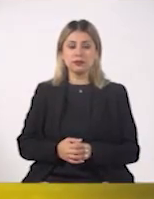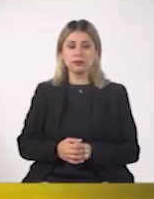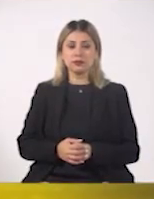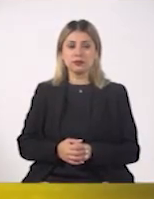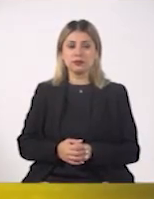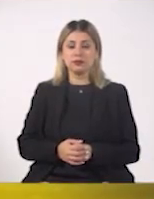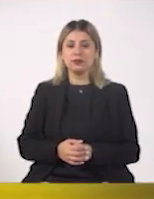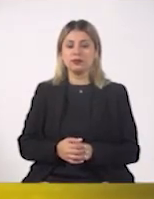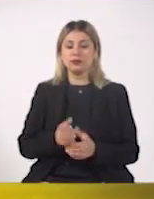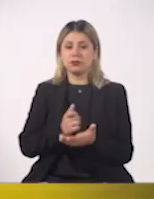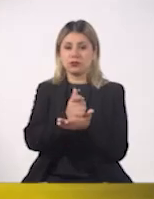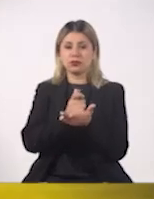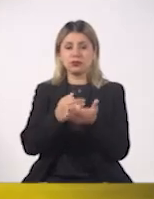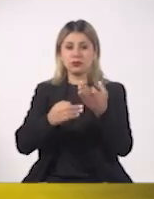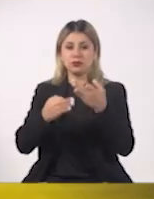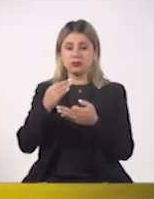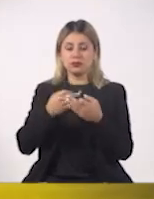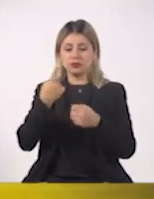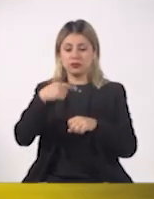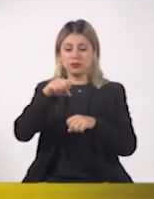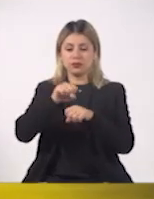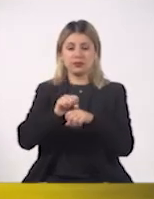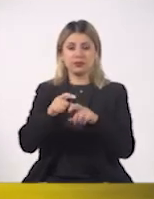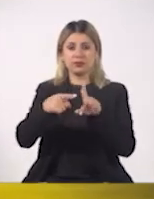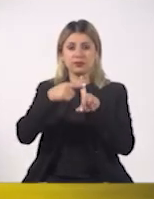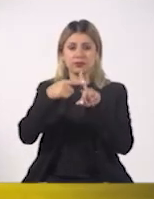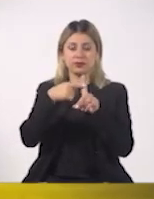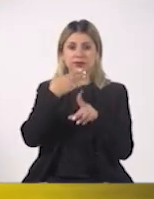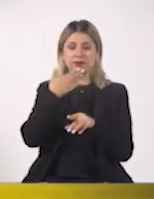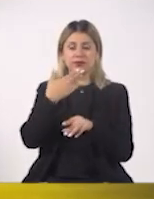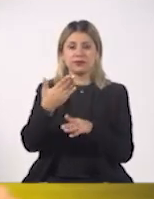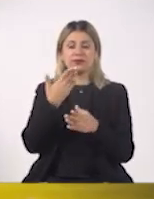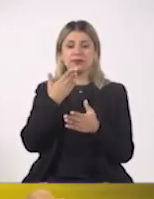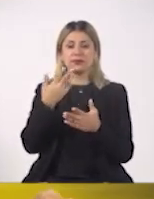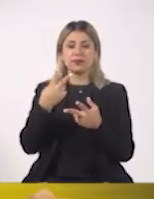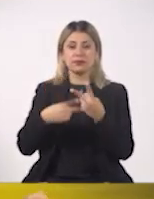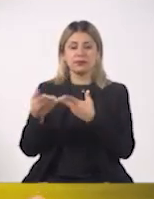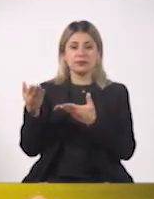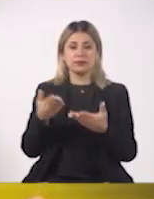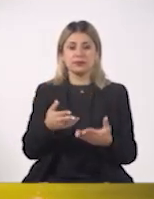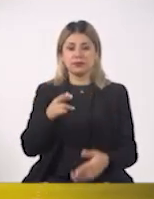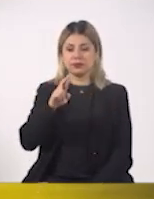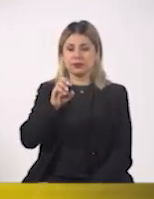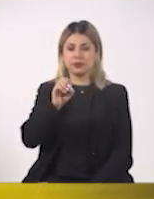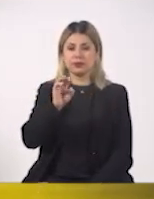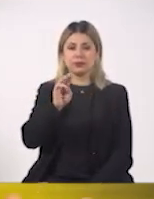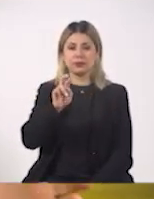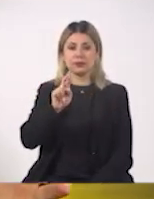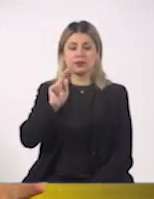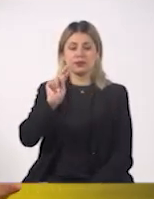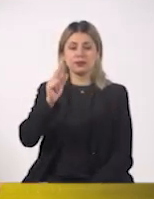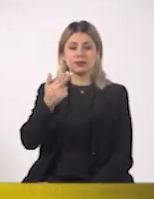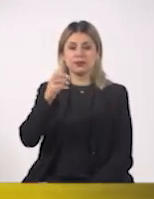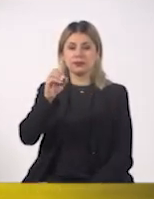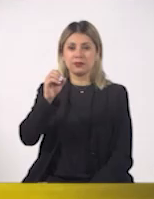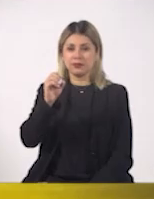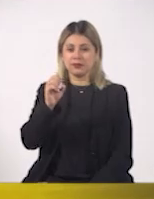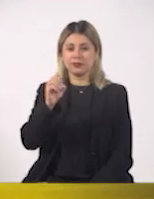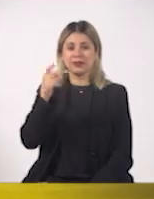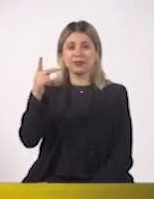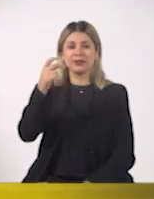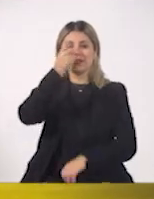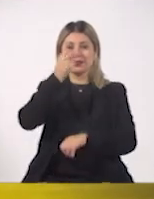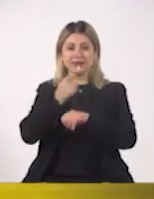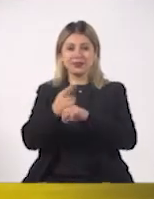Finanzas para todos. Hay que iniciar nuestra semana con tendencia positiva. Recibimos aquí en nuestro estudio a Roberto Arecheverra Pacheco, Secretario de Desarrollo Económico